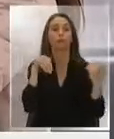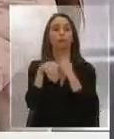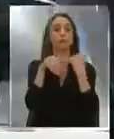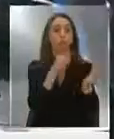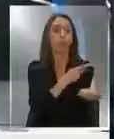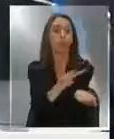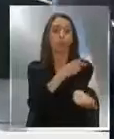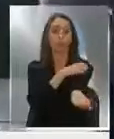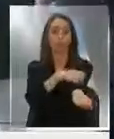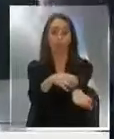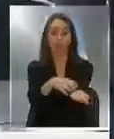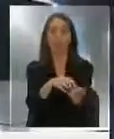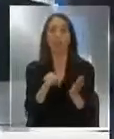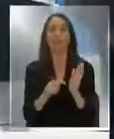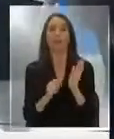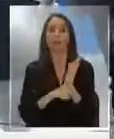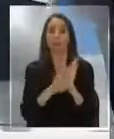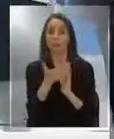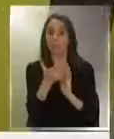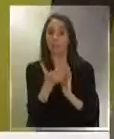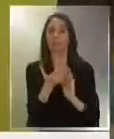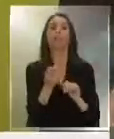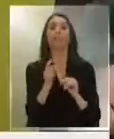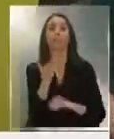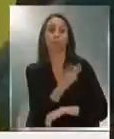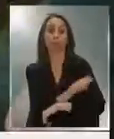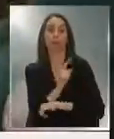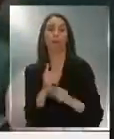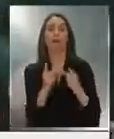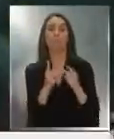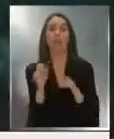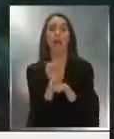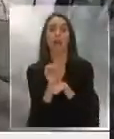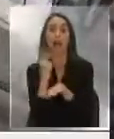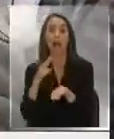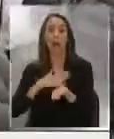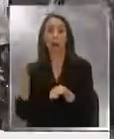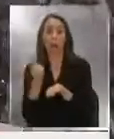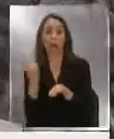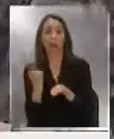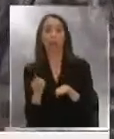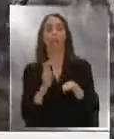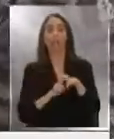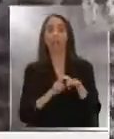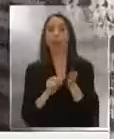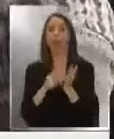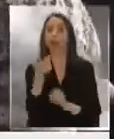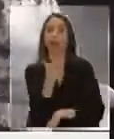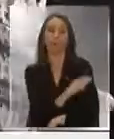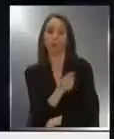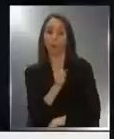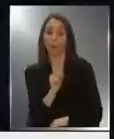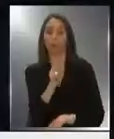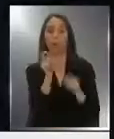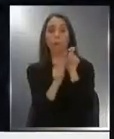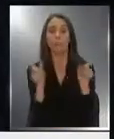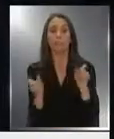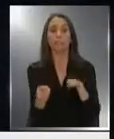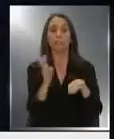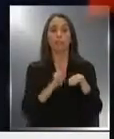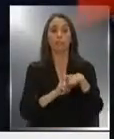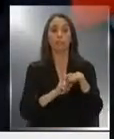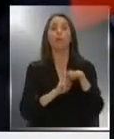pasaporte sanitario no será requerido para viajes interregionales en vehículos particulares. Sino que sólo para aquellos que se hagan en